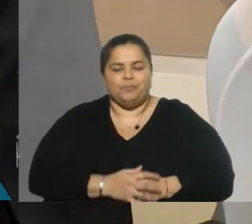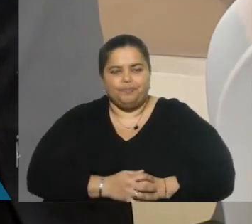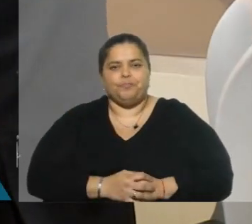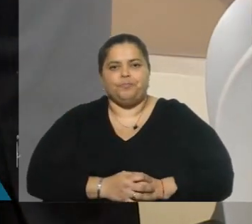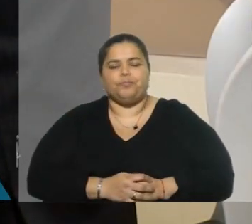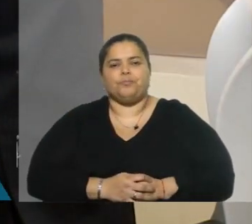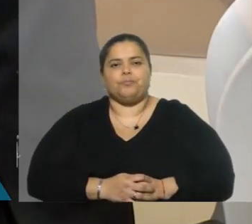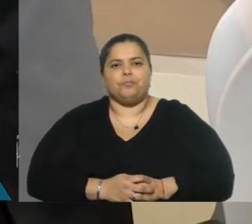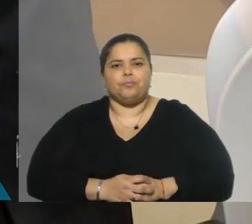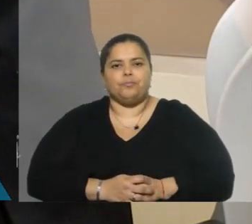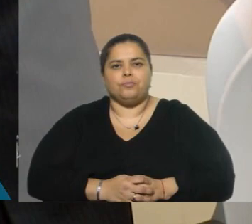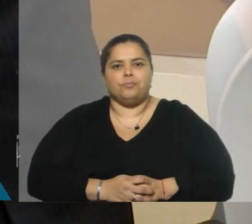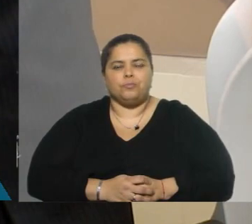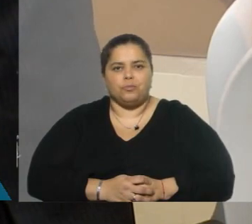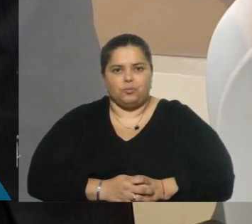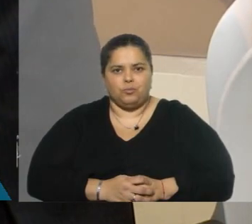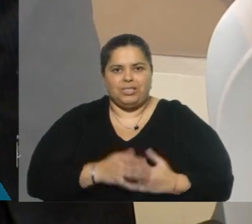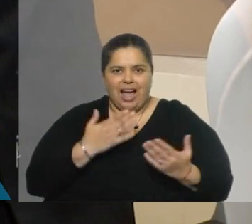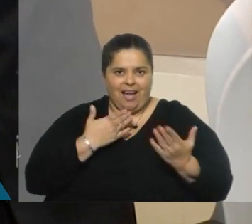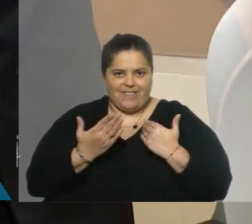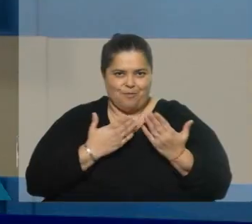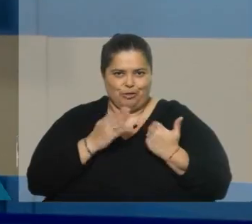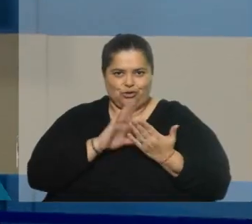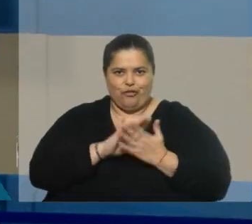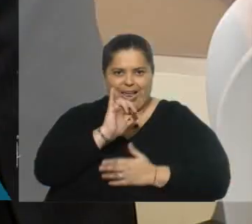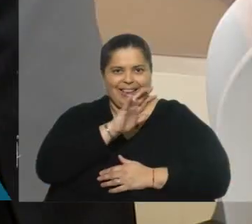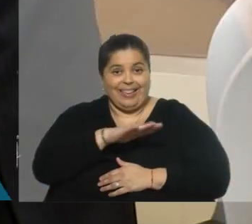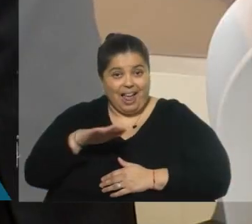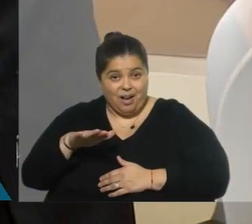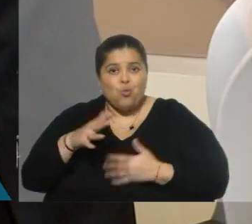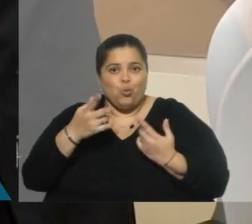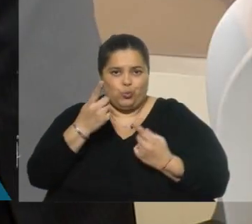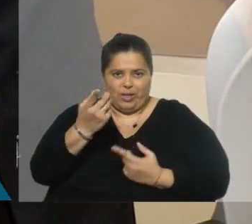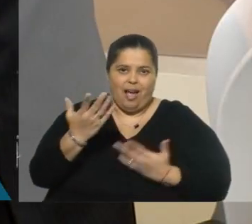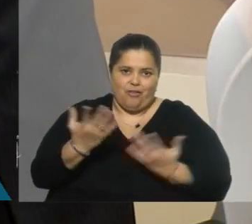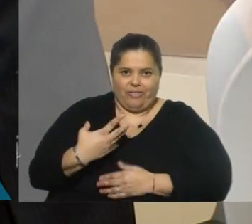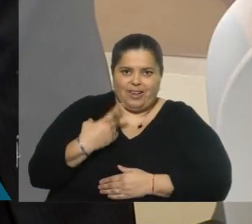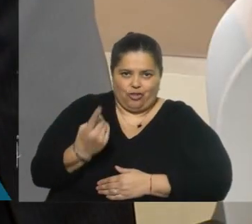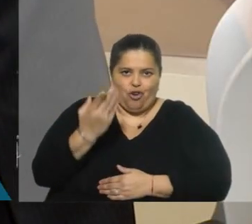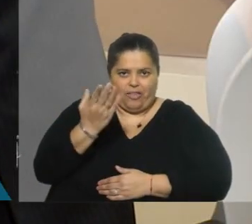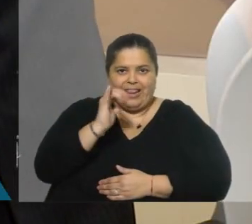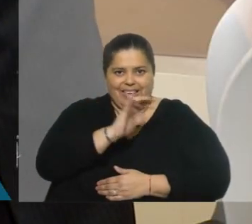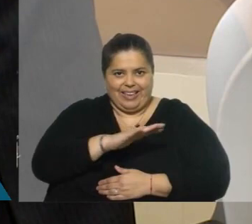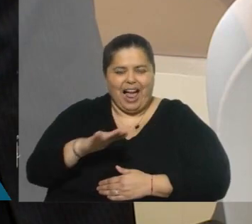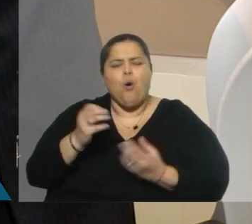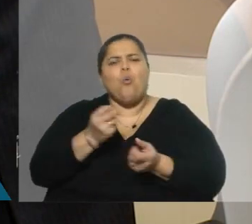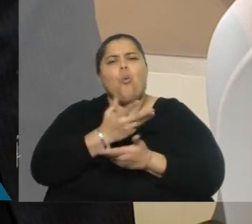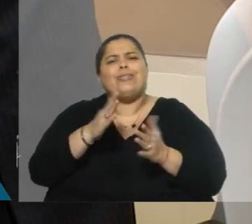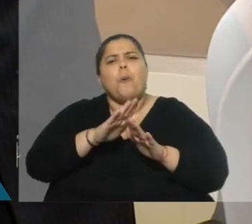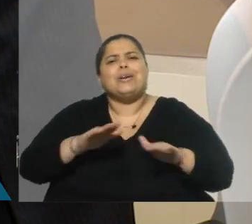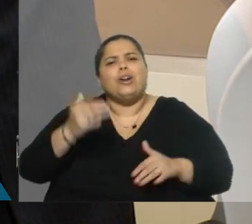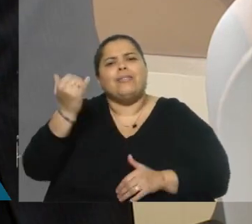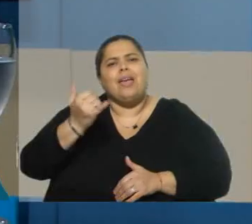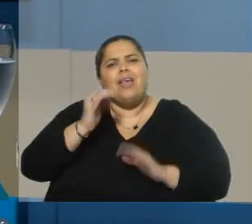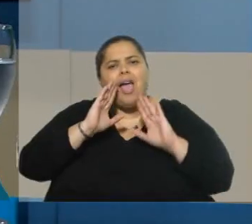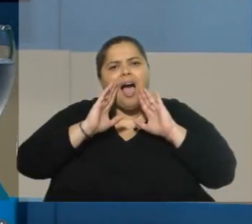Abdala, empezamos a hablar del INAO, usted está enfrente de este organismo ahora, ¿a cuántos menores atiende el INAO en